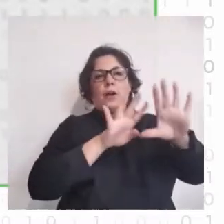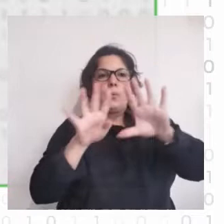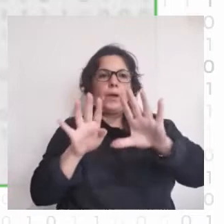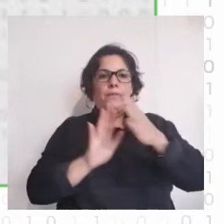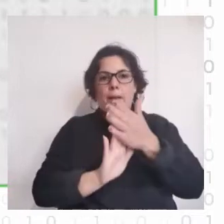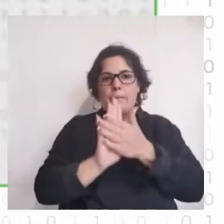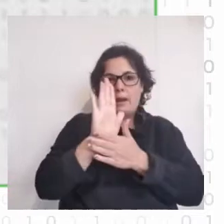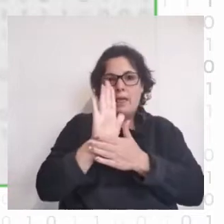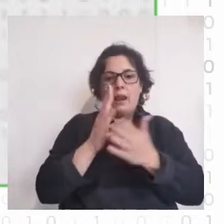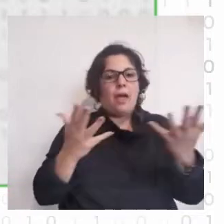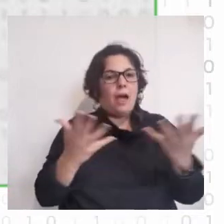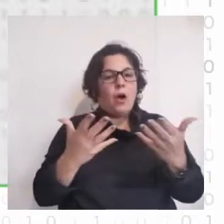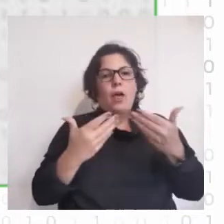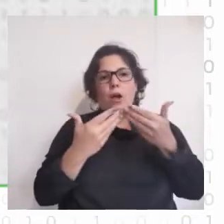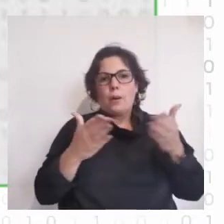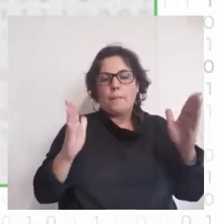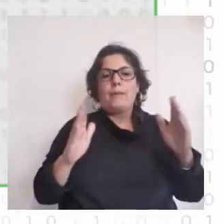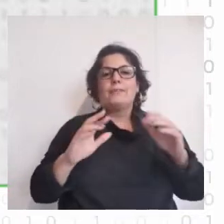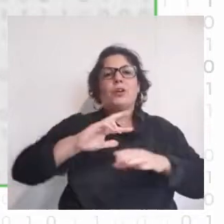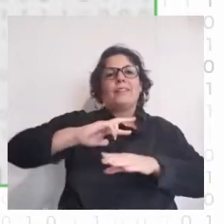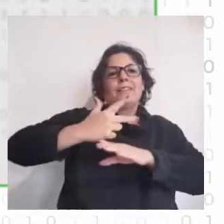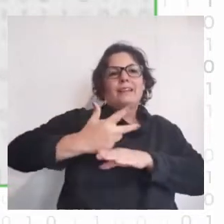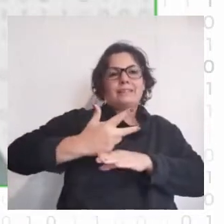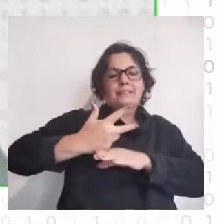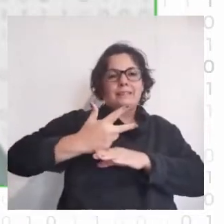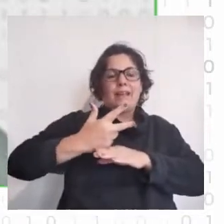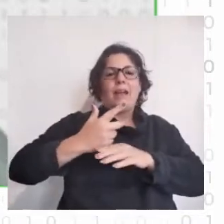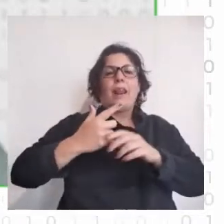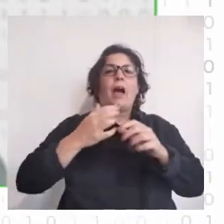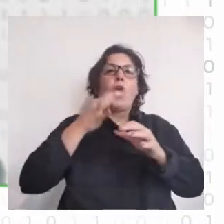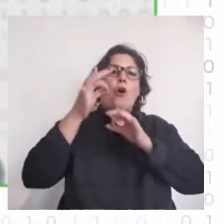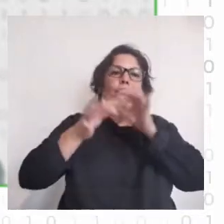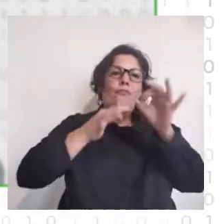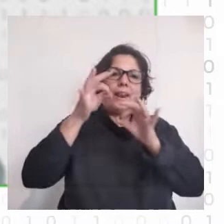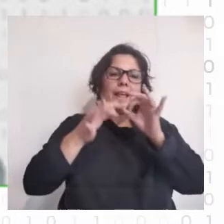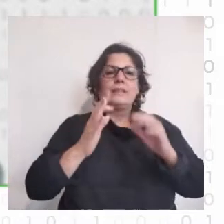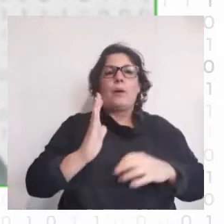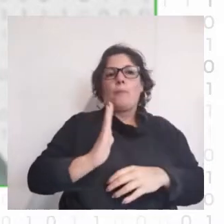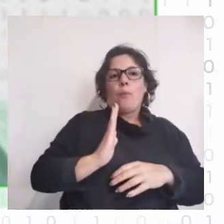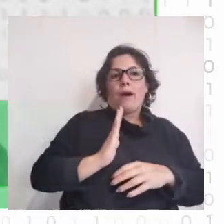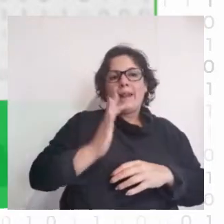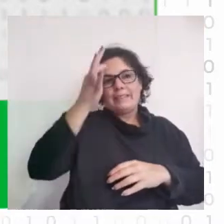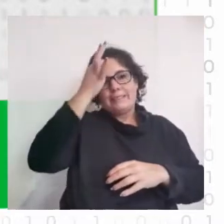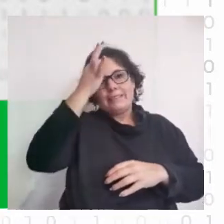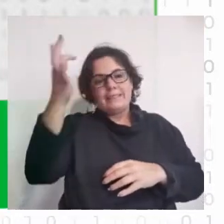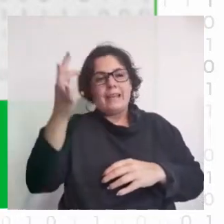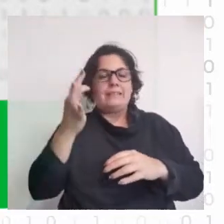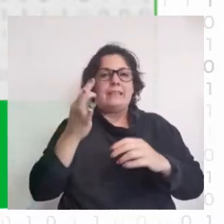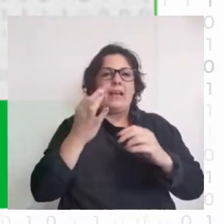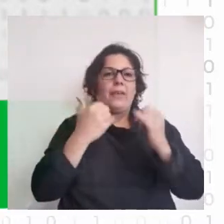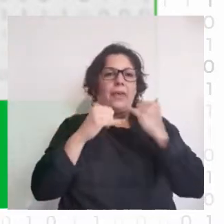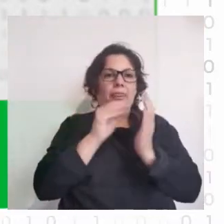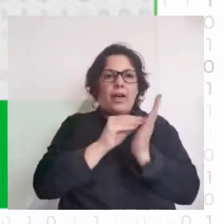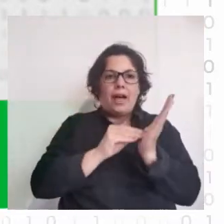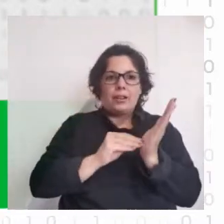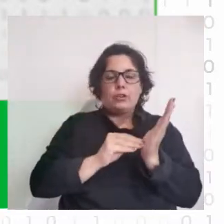a dar comienzo a esta tercera edición de la Conferencia de Mujeres en Ciencia de Datos. Tenemos